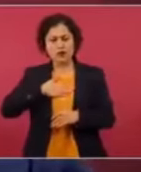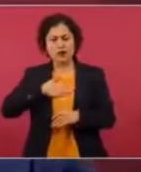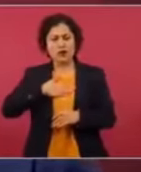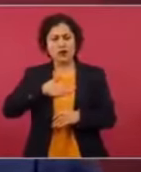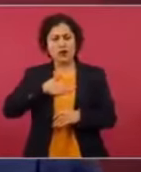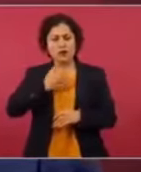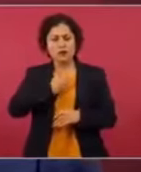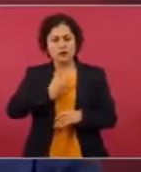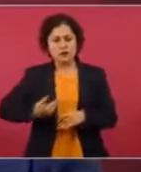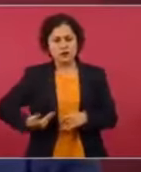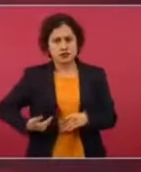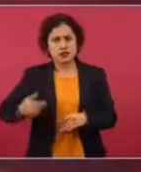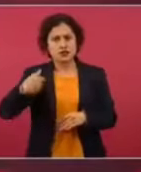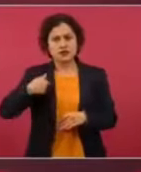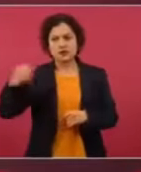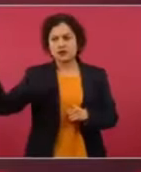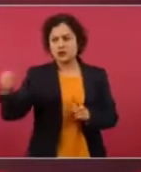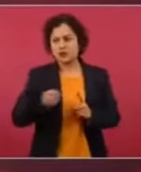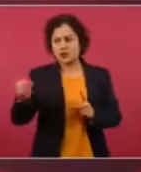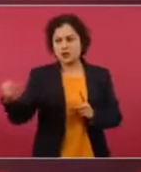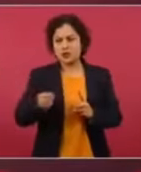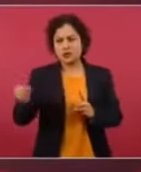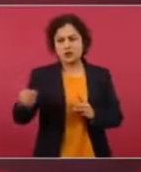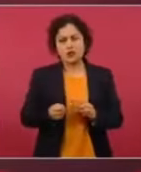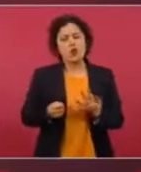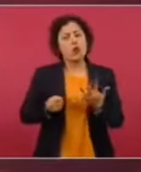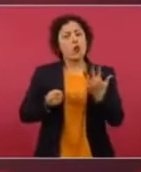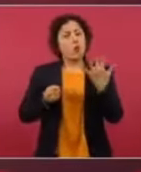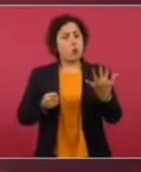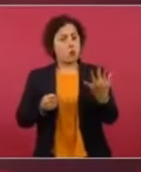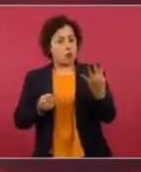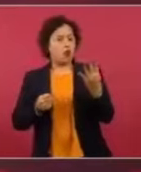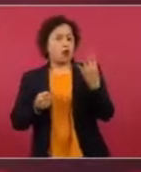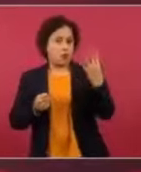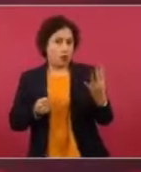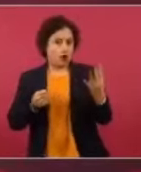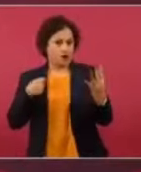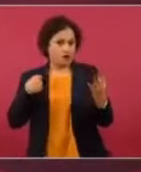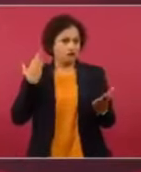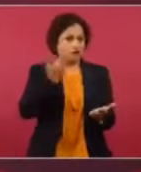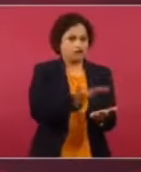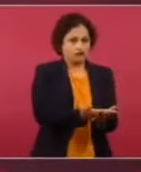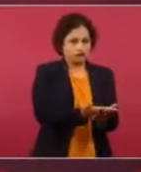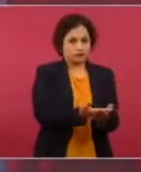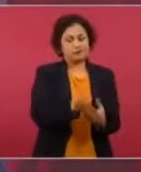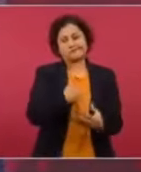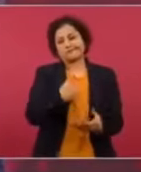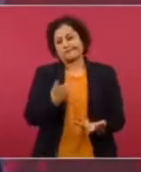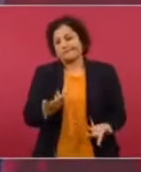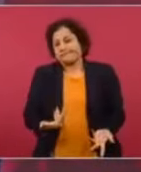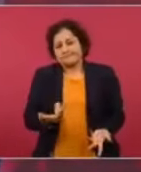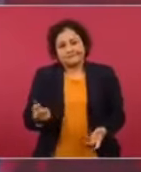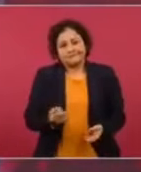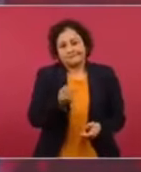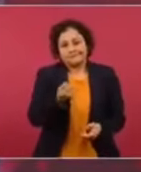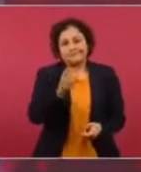No me fue muy bien que digamos, porque mi propósito era, lo pensé,